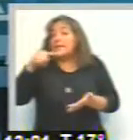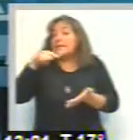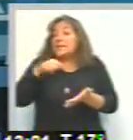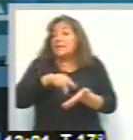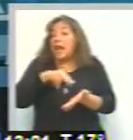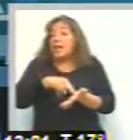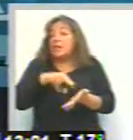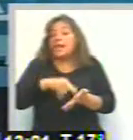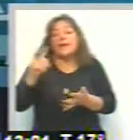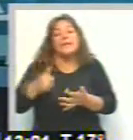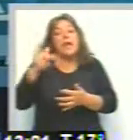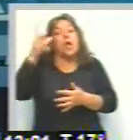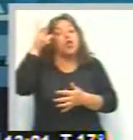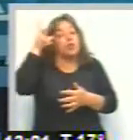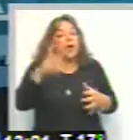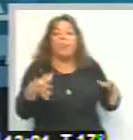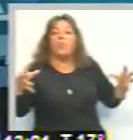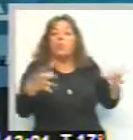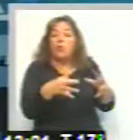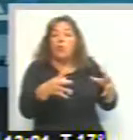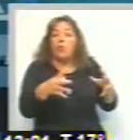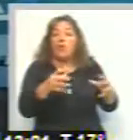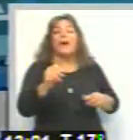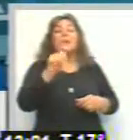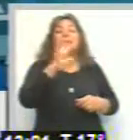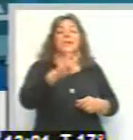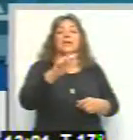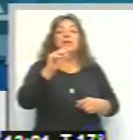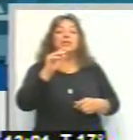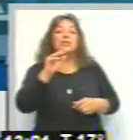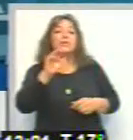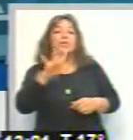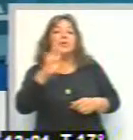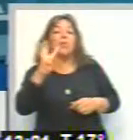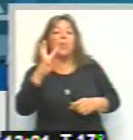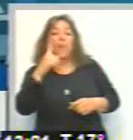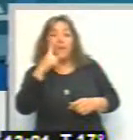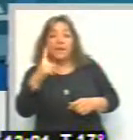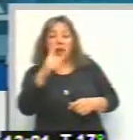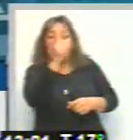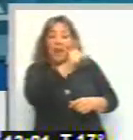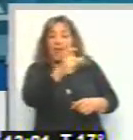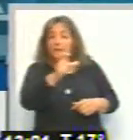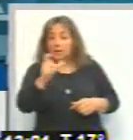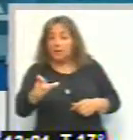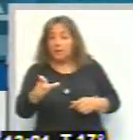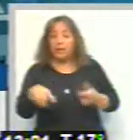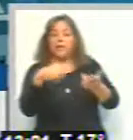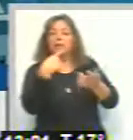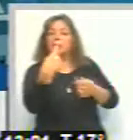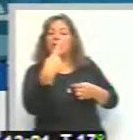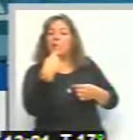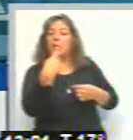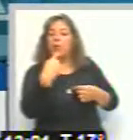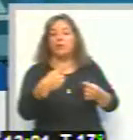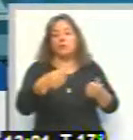conglomerado en términos de población. Tiene 554.125 habitantes. Y este estudio se realizó en los últimos trimestres,